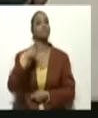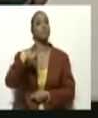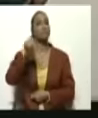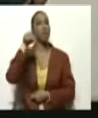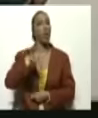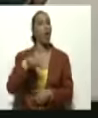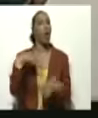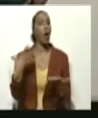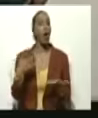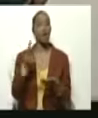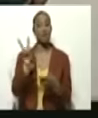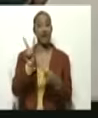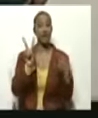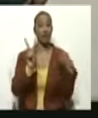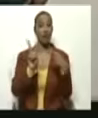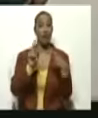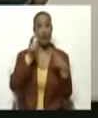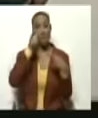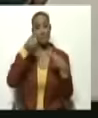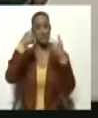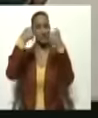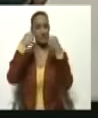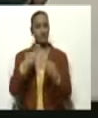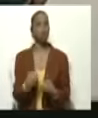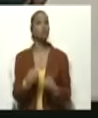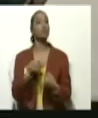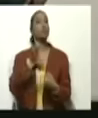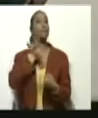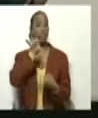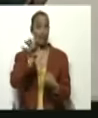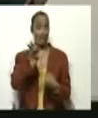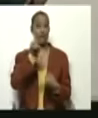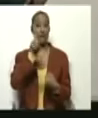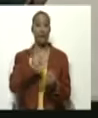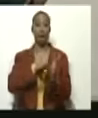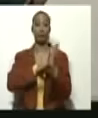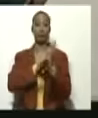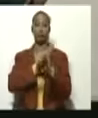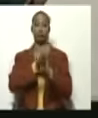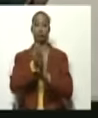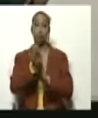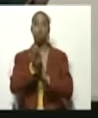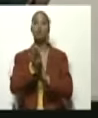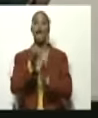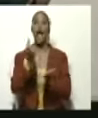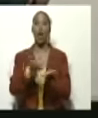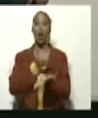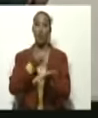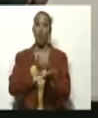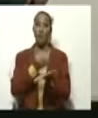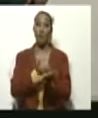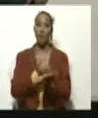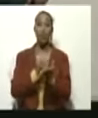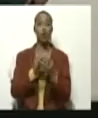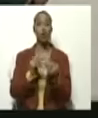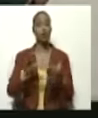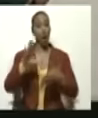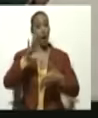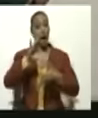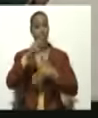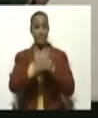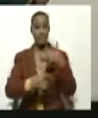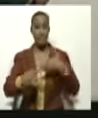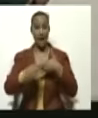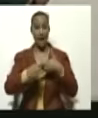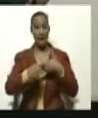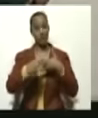más seguros y con mayor crecimiento económico del continente. Por eso denunciamos